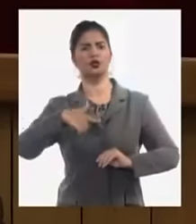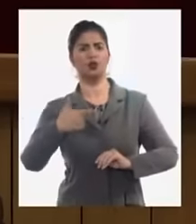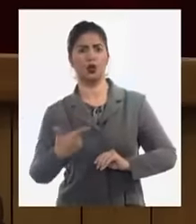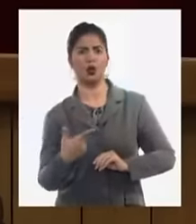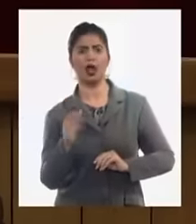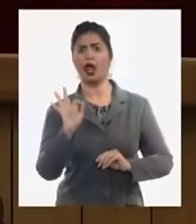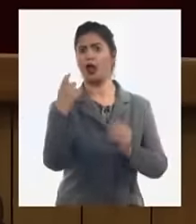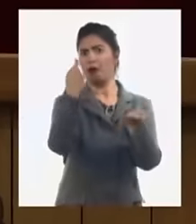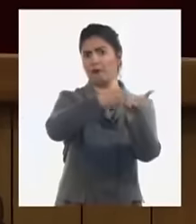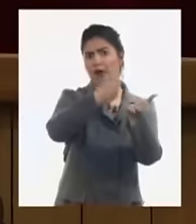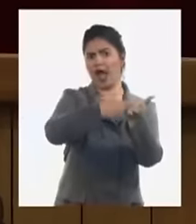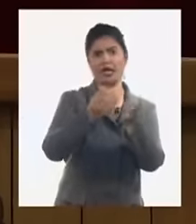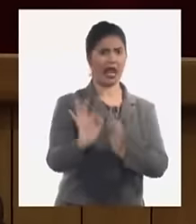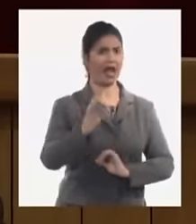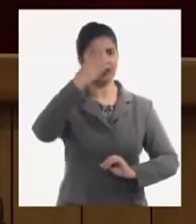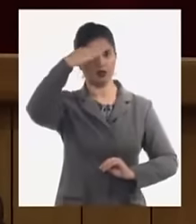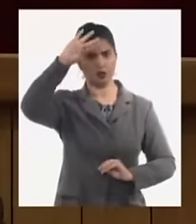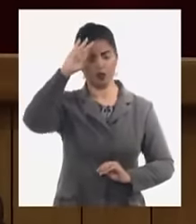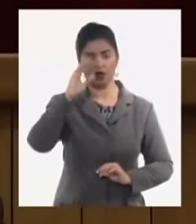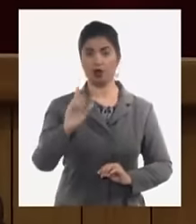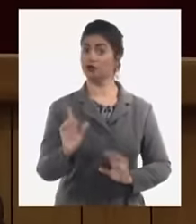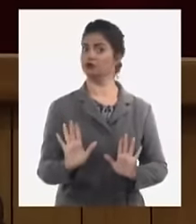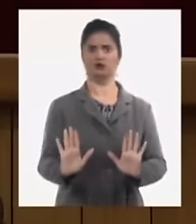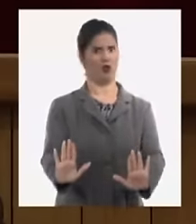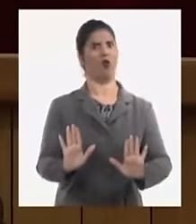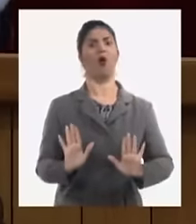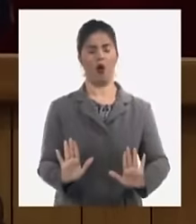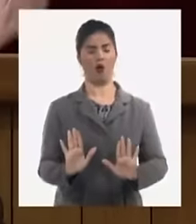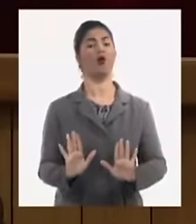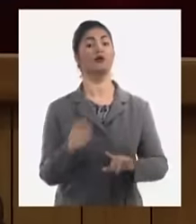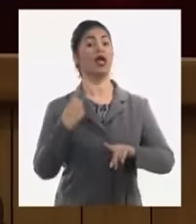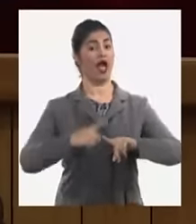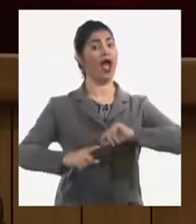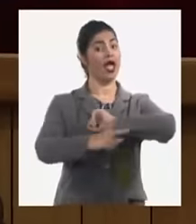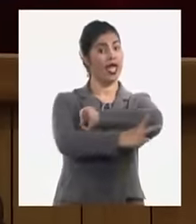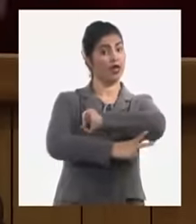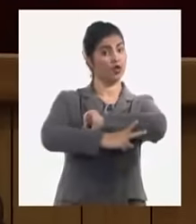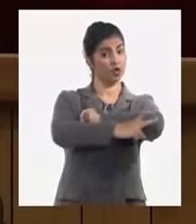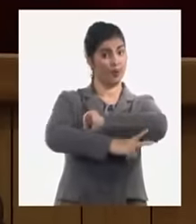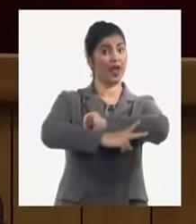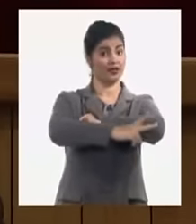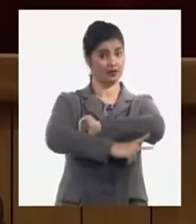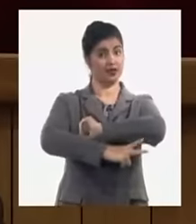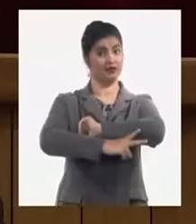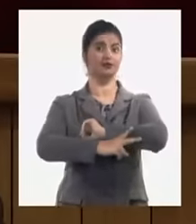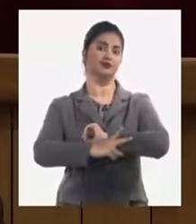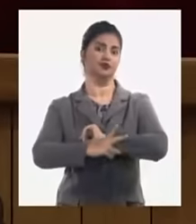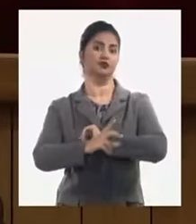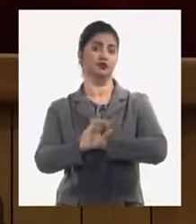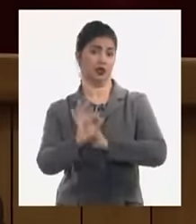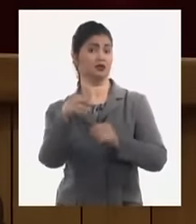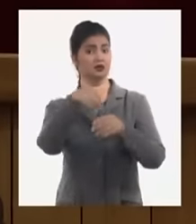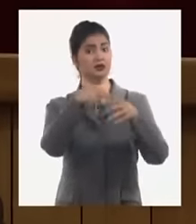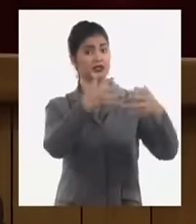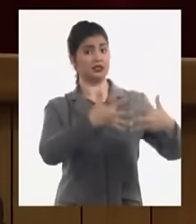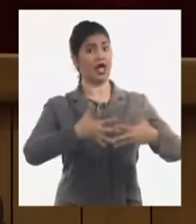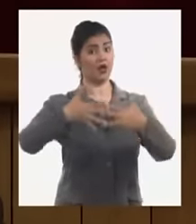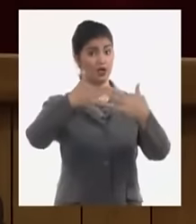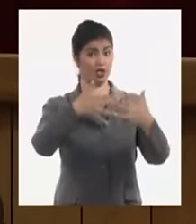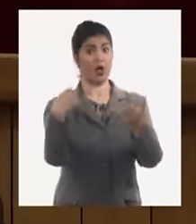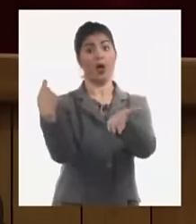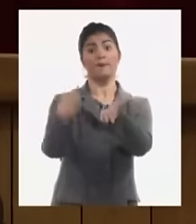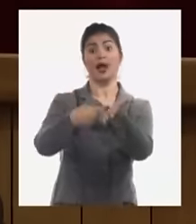impuestos en Cuba y por el contrario de otros países él mencionaba incluyendo los propios Estados Unidos que